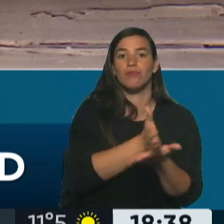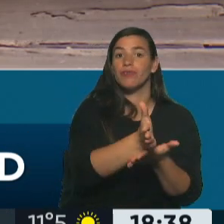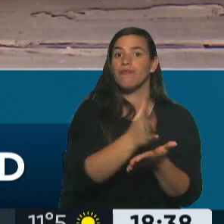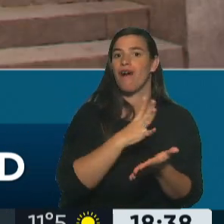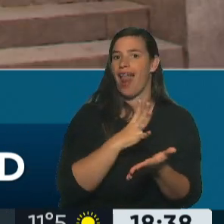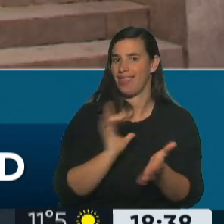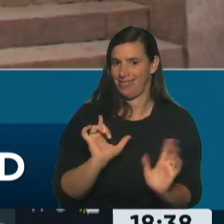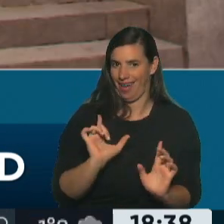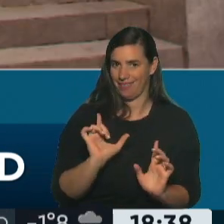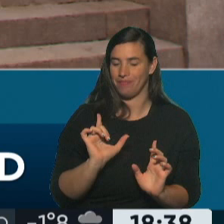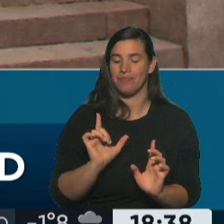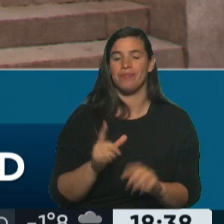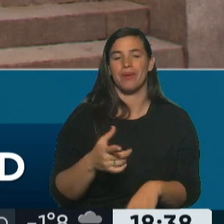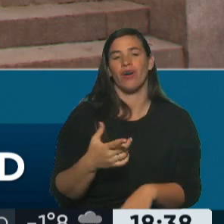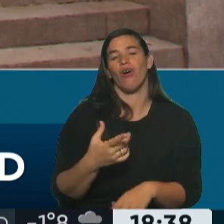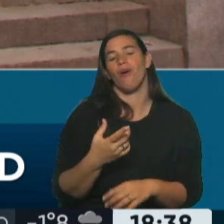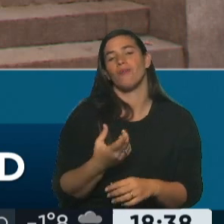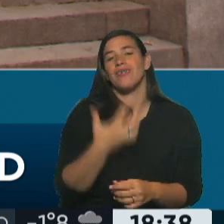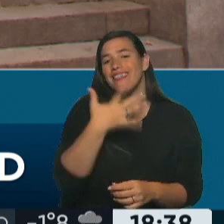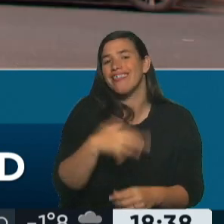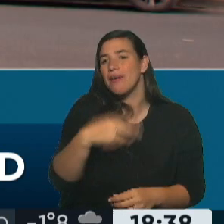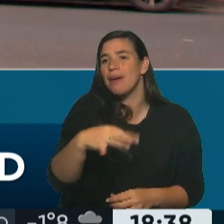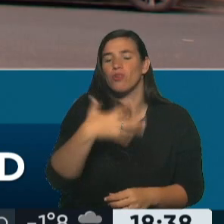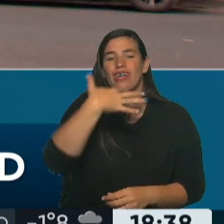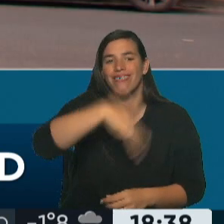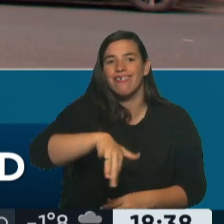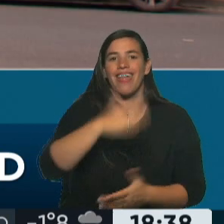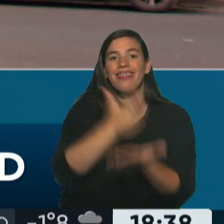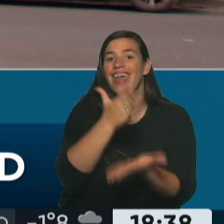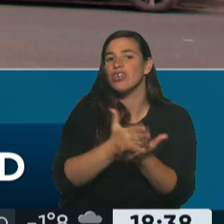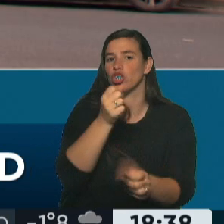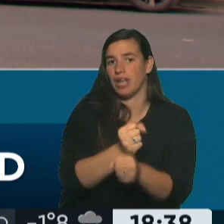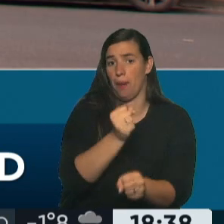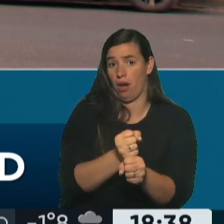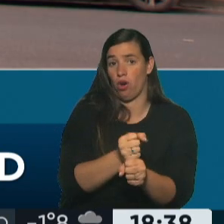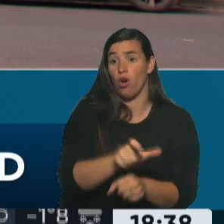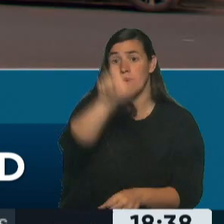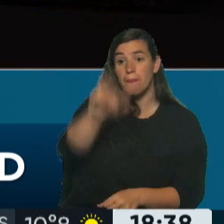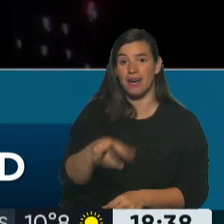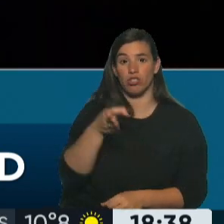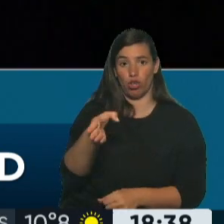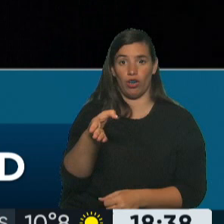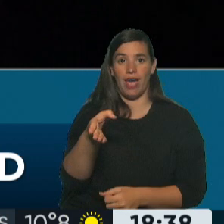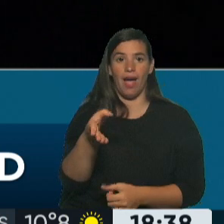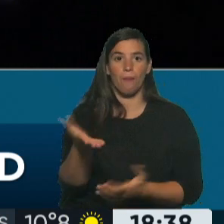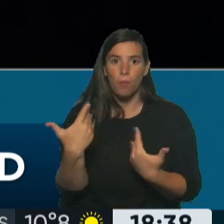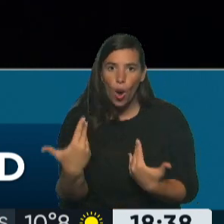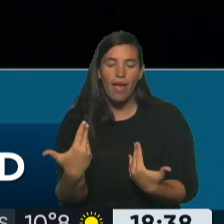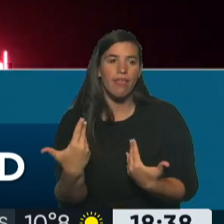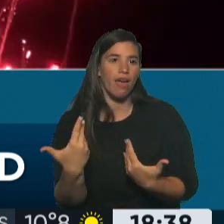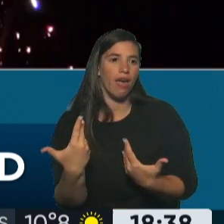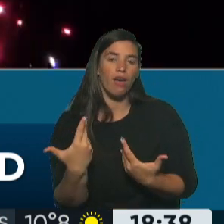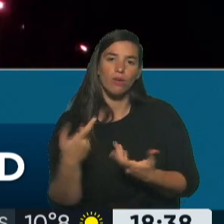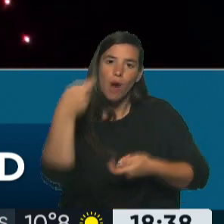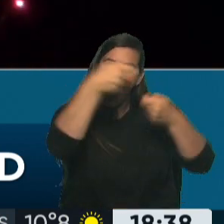entendiendo que es un derecho, el derecho del trabajo y entendiendo como un sujeto que puede aportar al trabajo. A mí me parece que